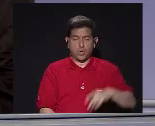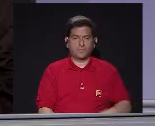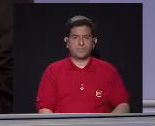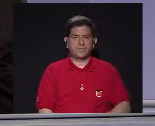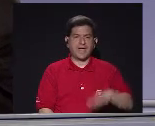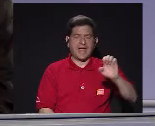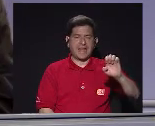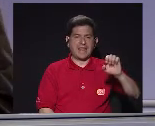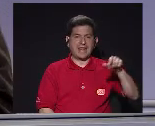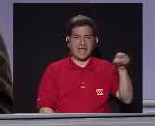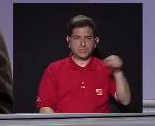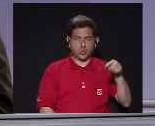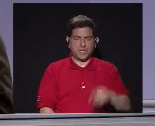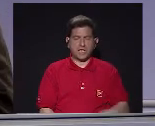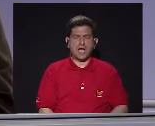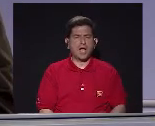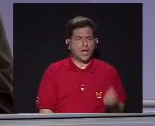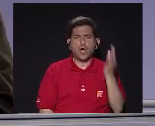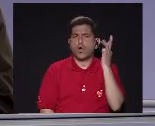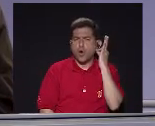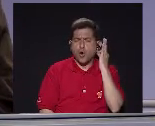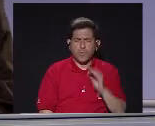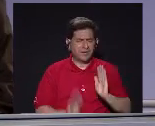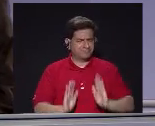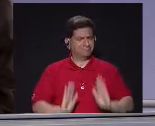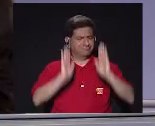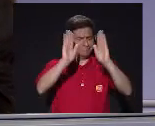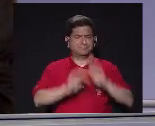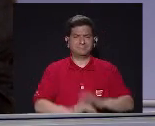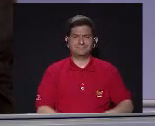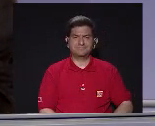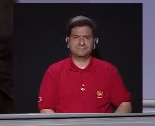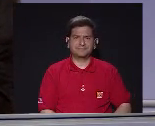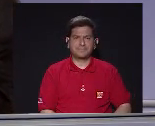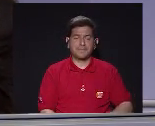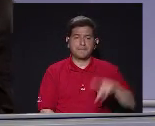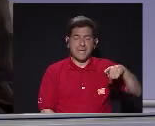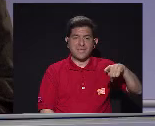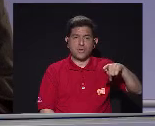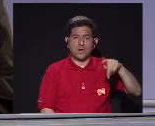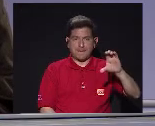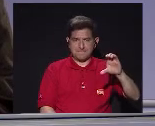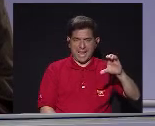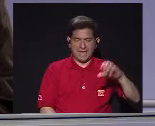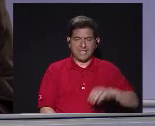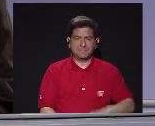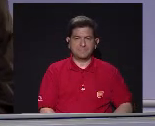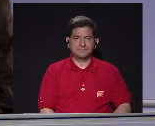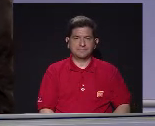Elena Zúñiga Una muchacha Joven Extraordinaria Pedro Camani